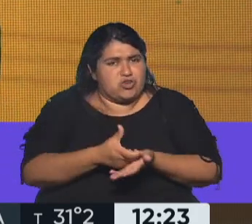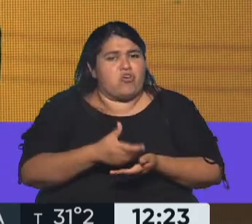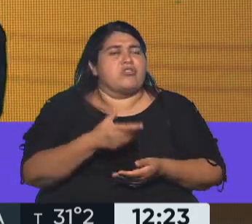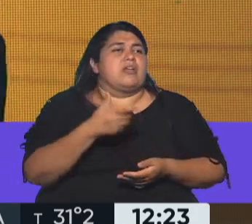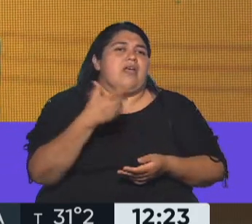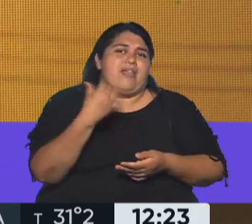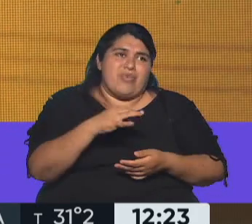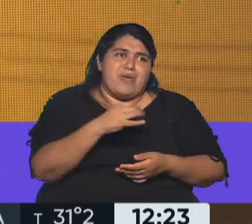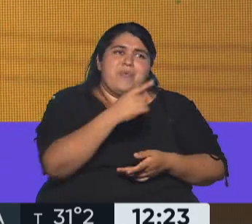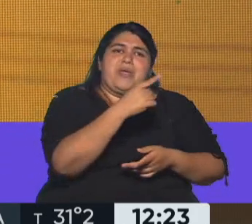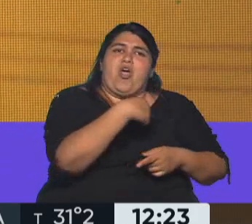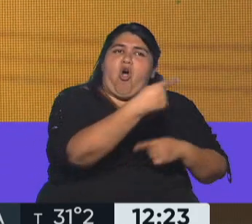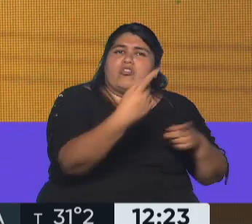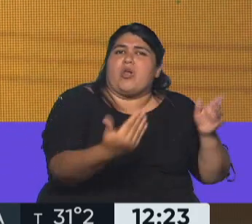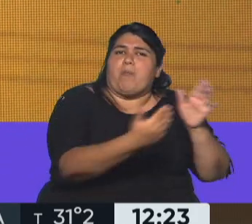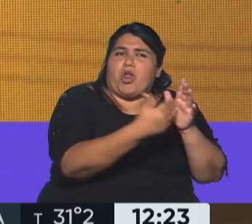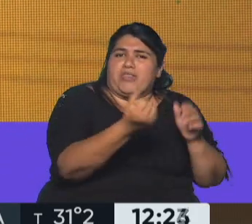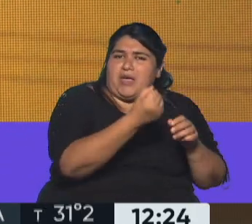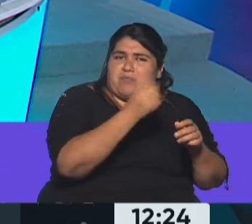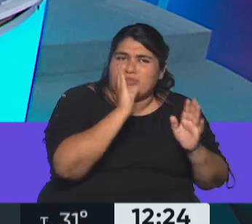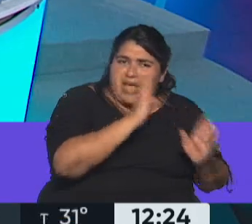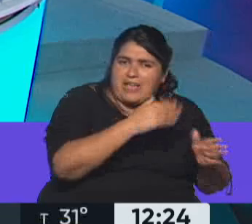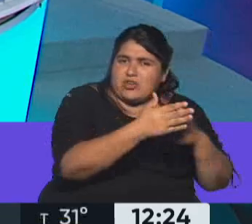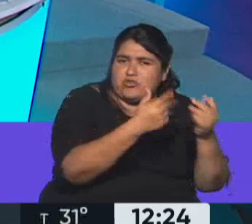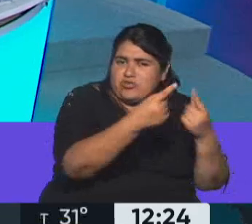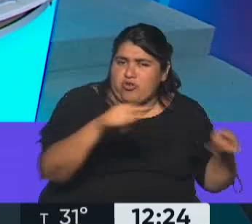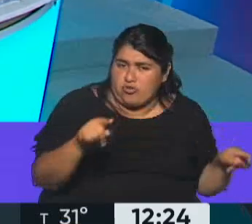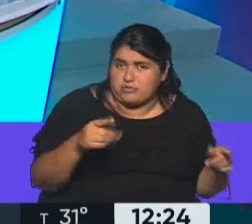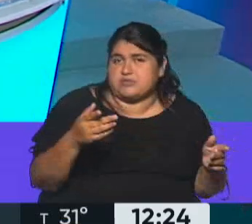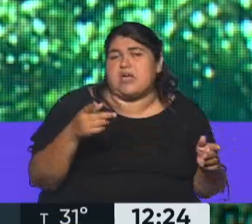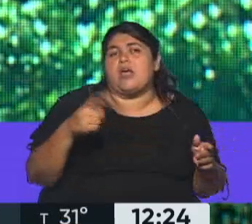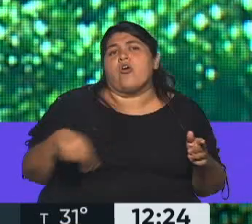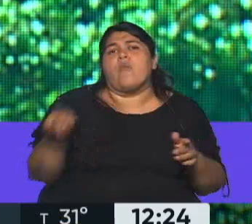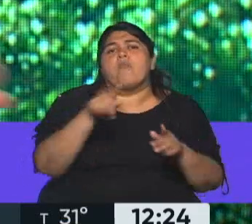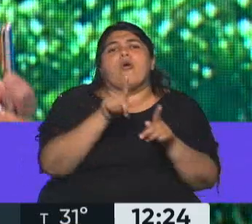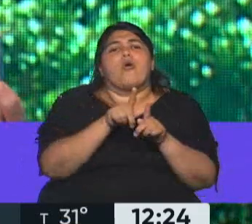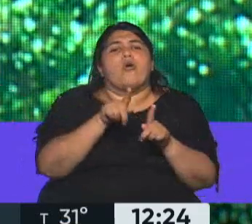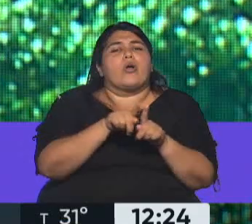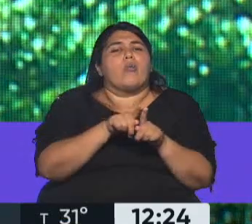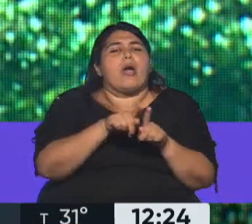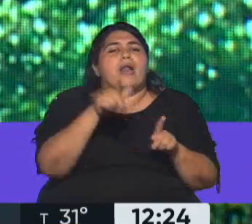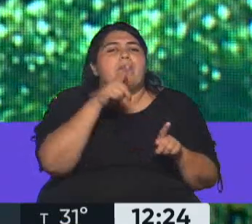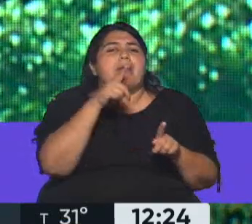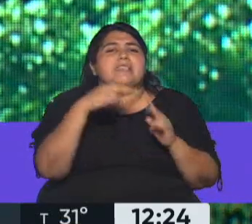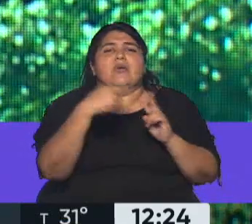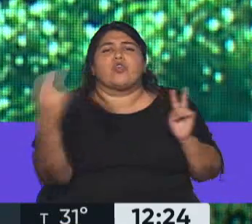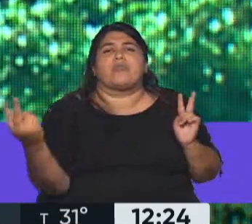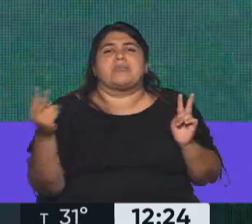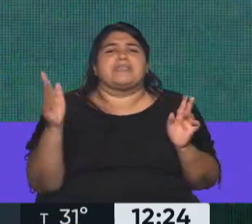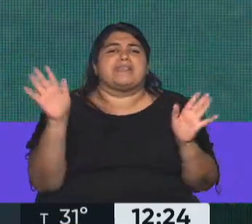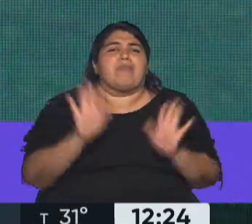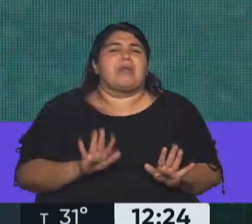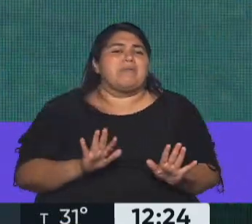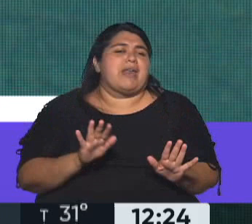vez de poner esto a disposición, que después 364 o 366. Es como preparar una autopista para el cambio de quincena. Uno sabe que hay